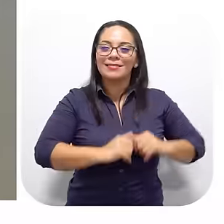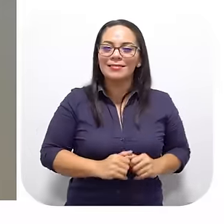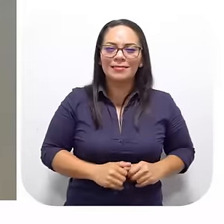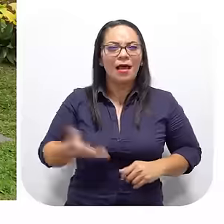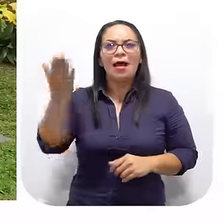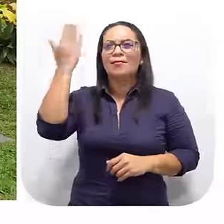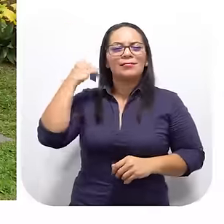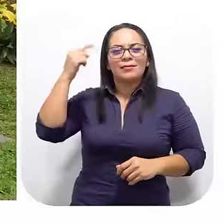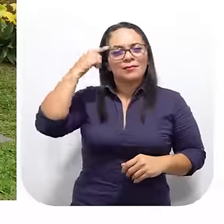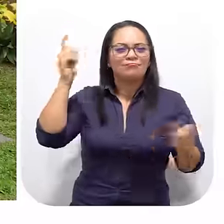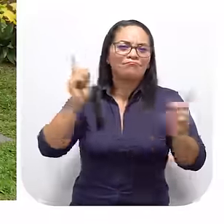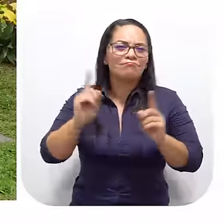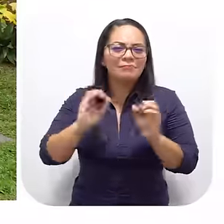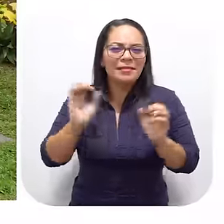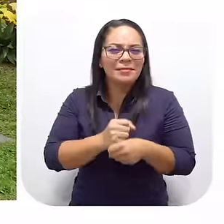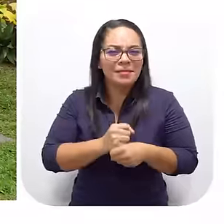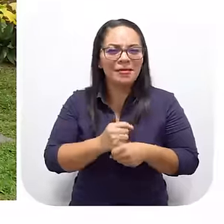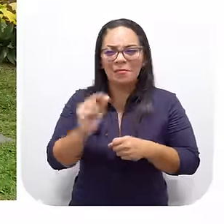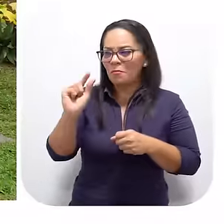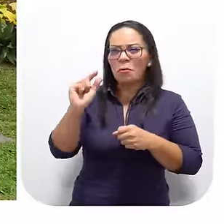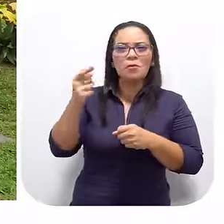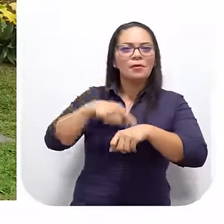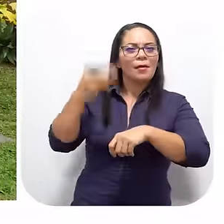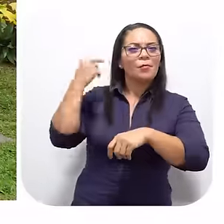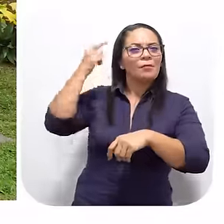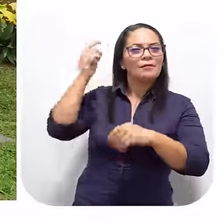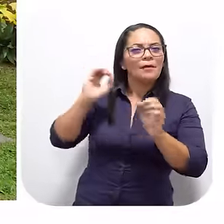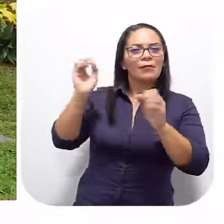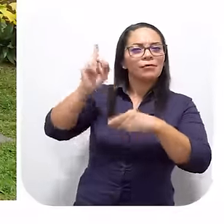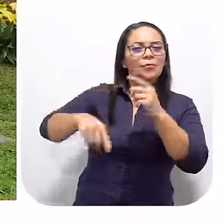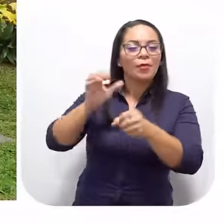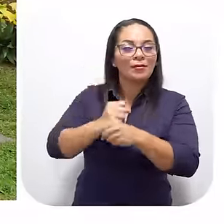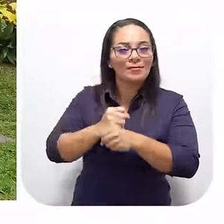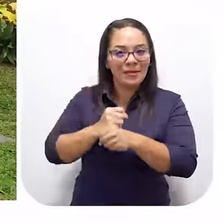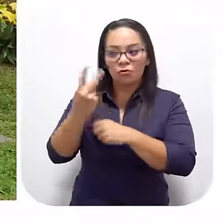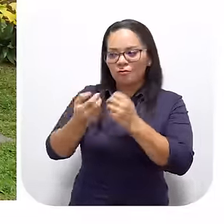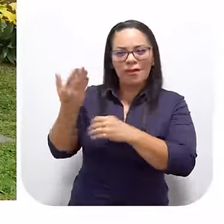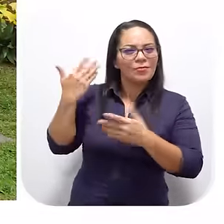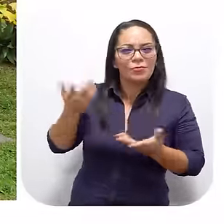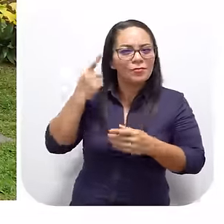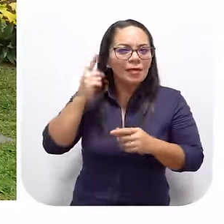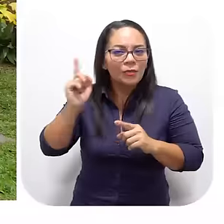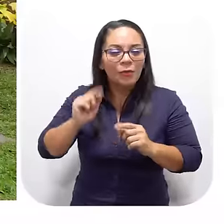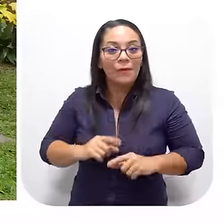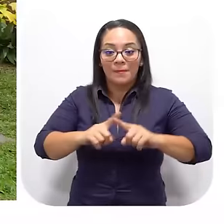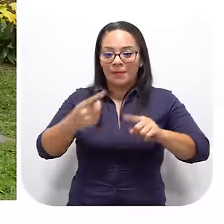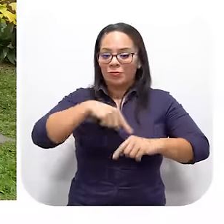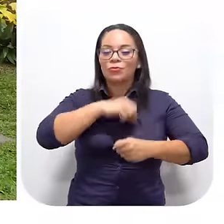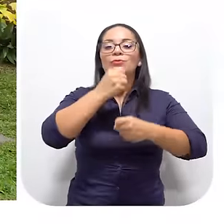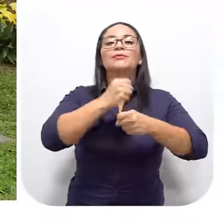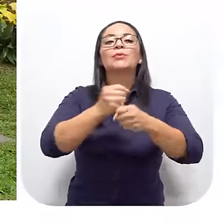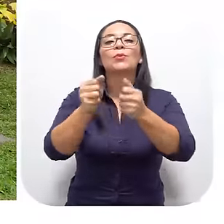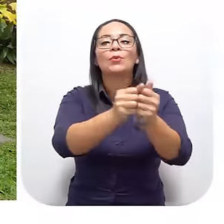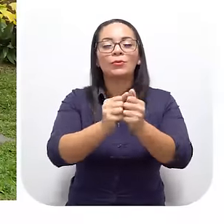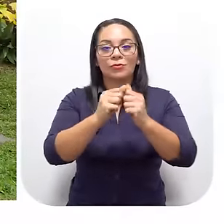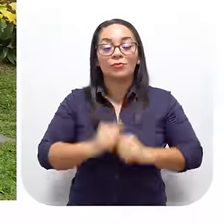Eso era impensable Hace muy poco tiempo Hace dos años Era impensable Porque nos pusimos